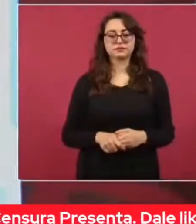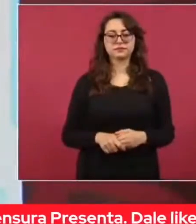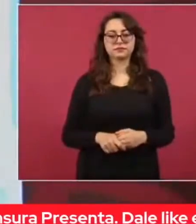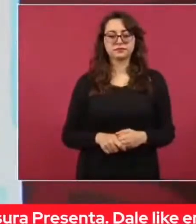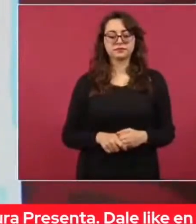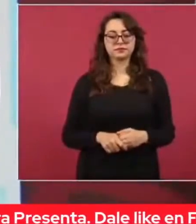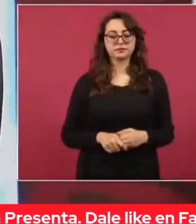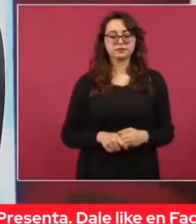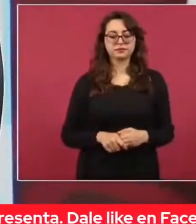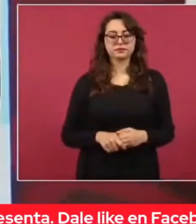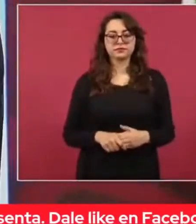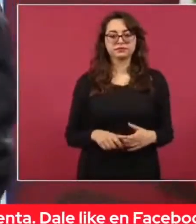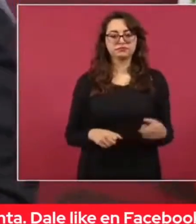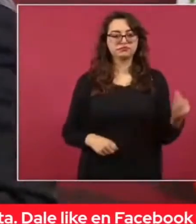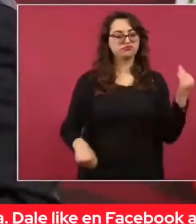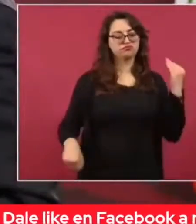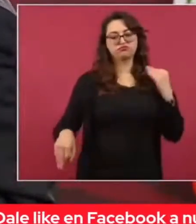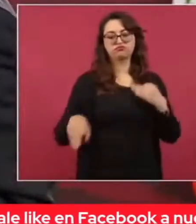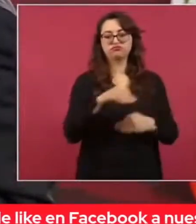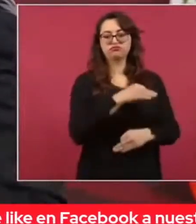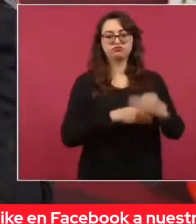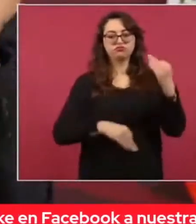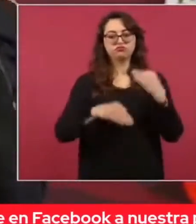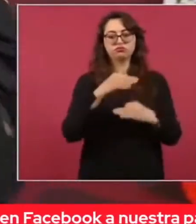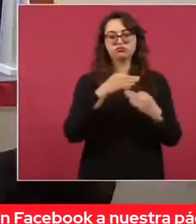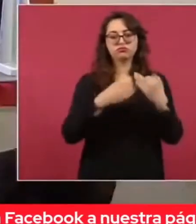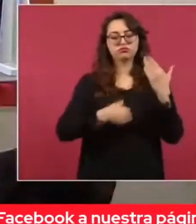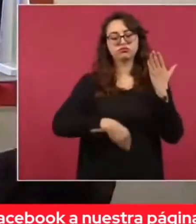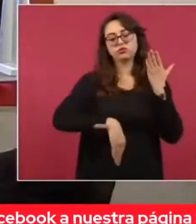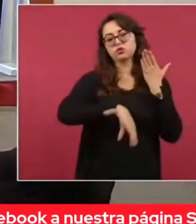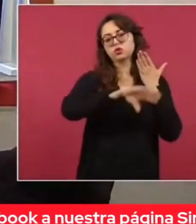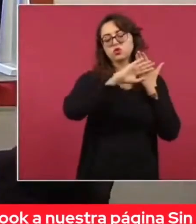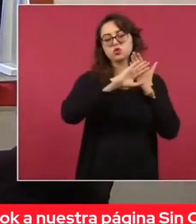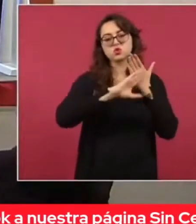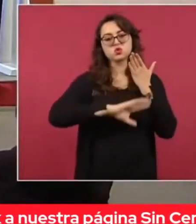todos en coro.